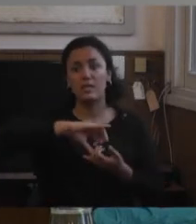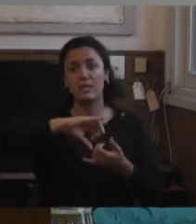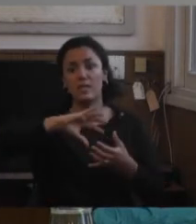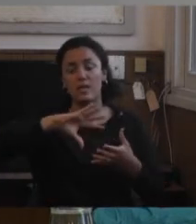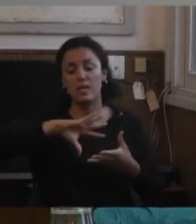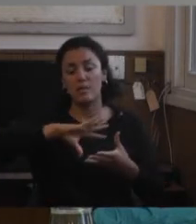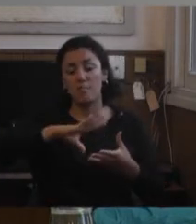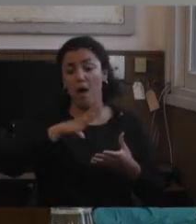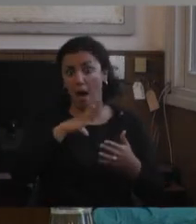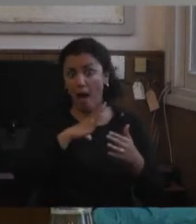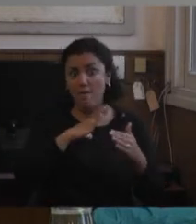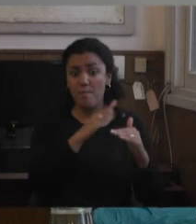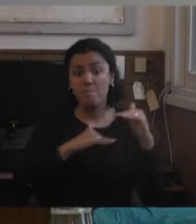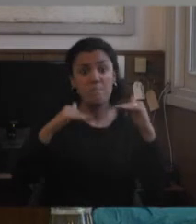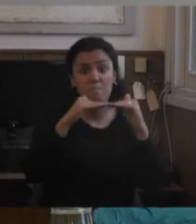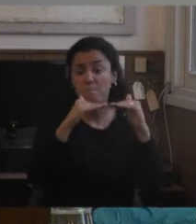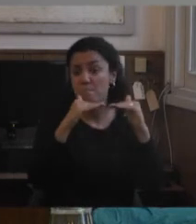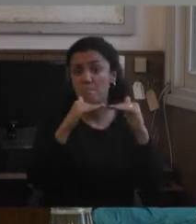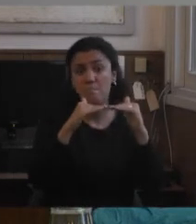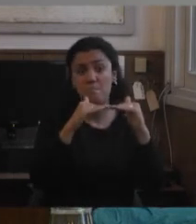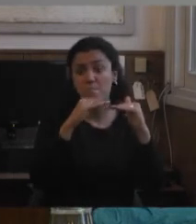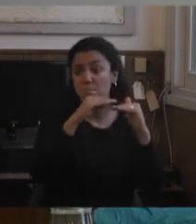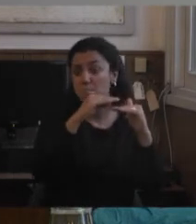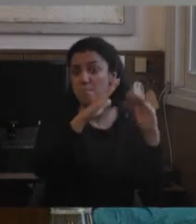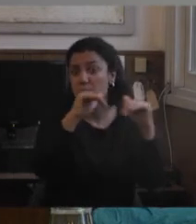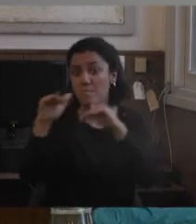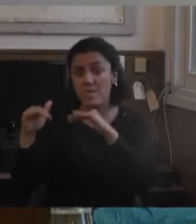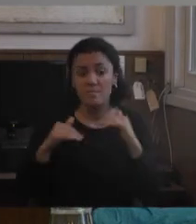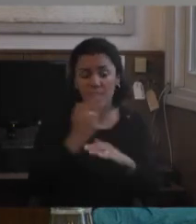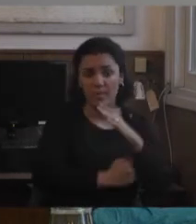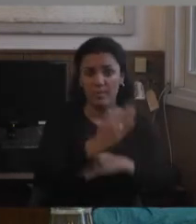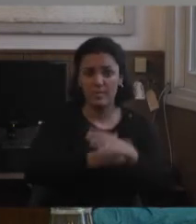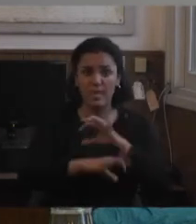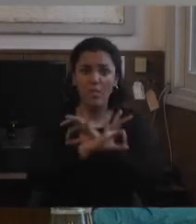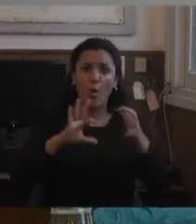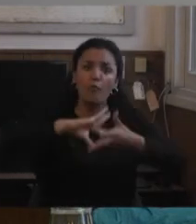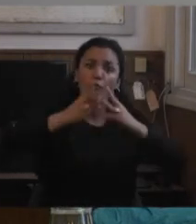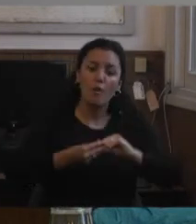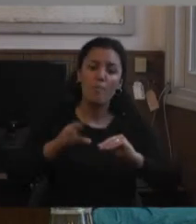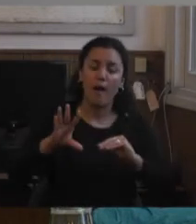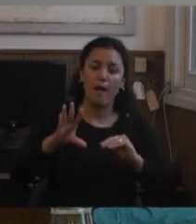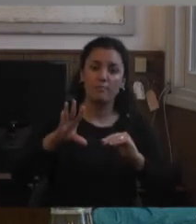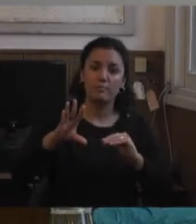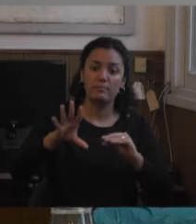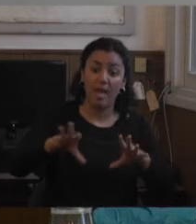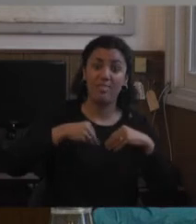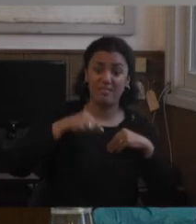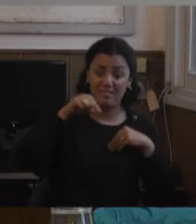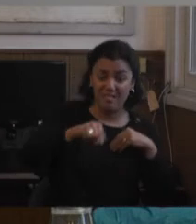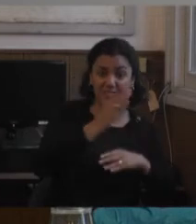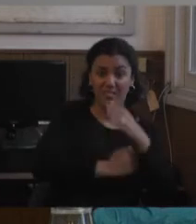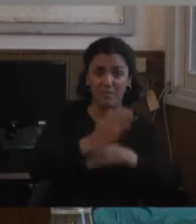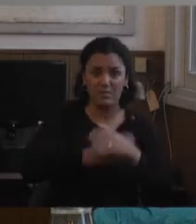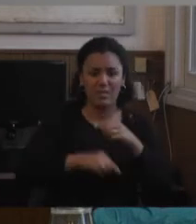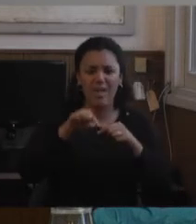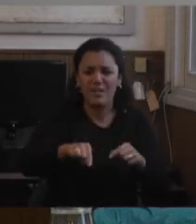discapacidad, la misma edad y la misma forma de haberla adquirido, son situaciones totalmente diferentes. Entonces, uno podría